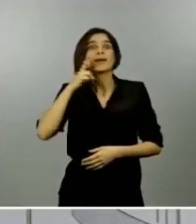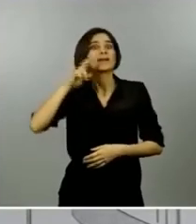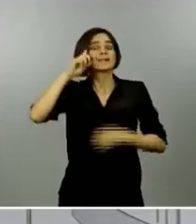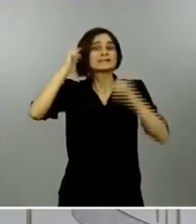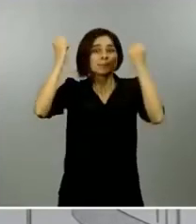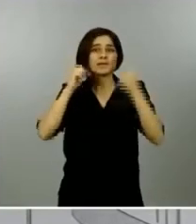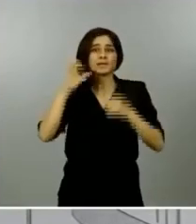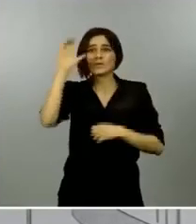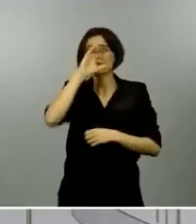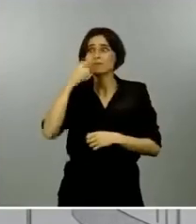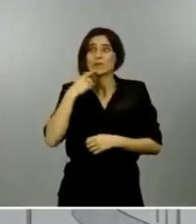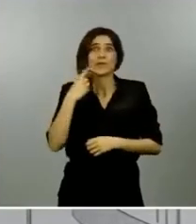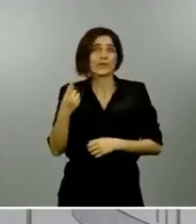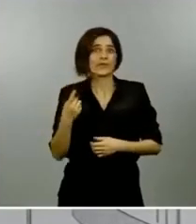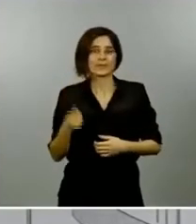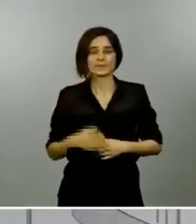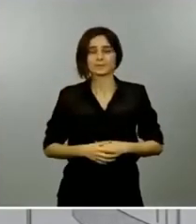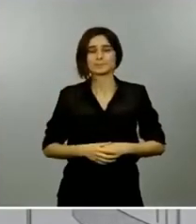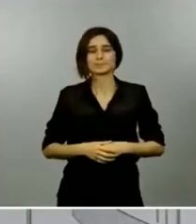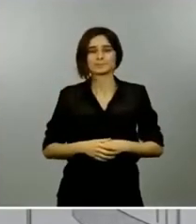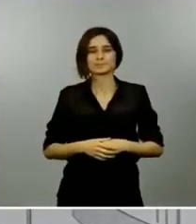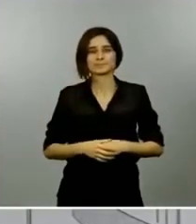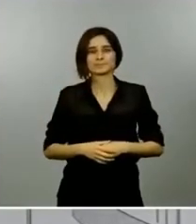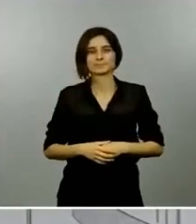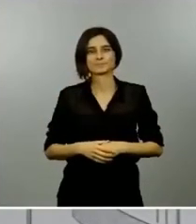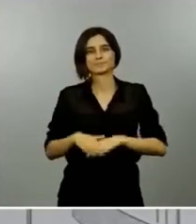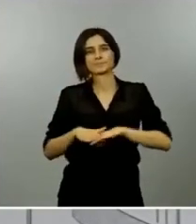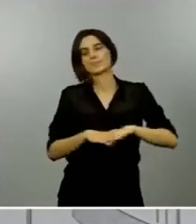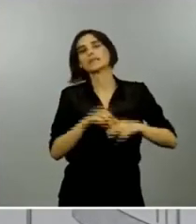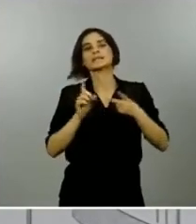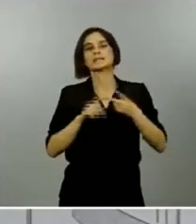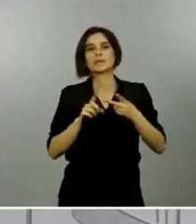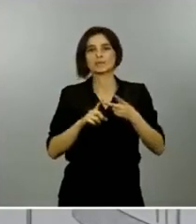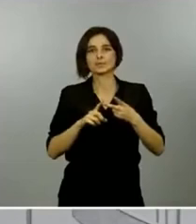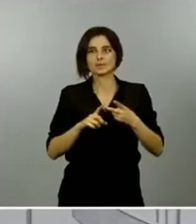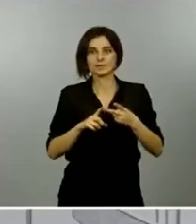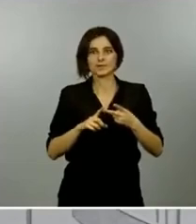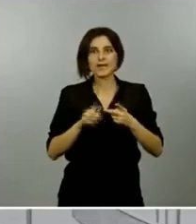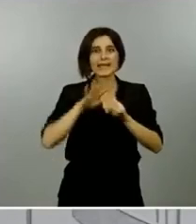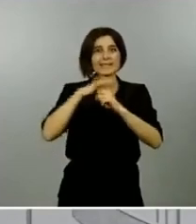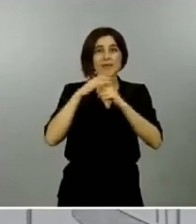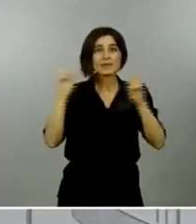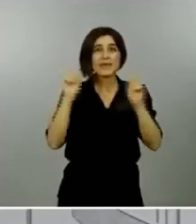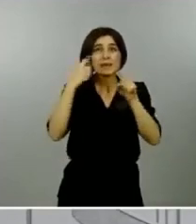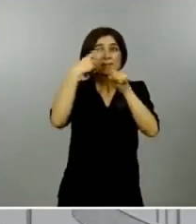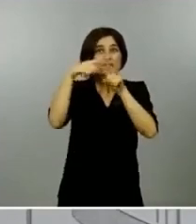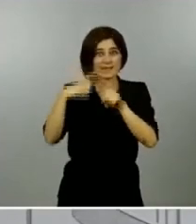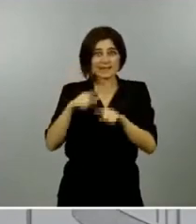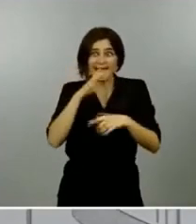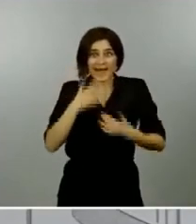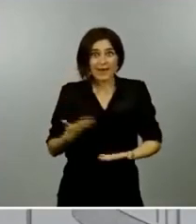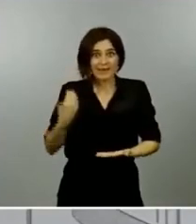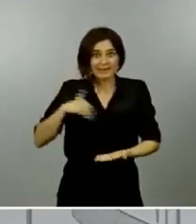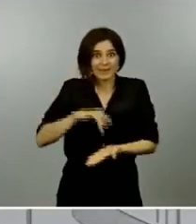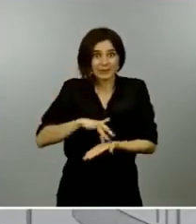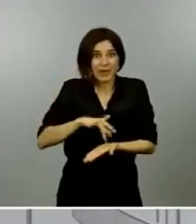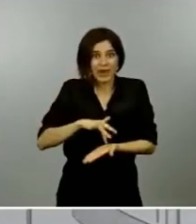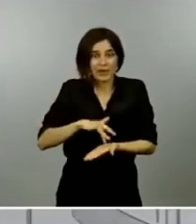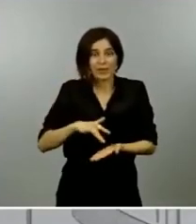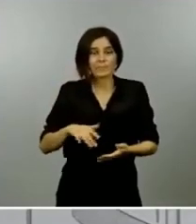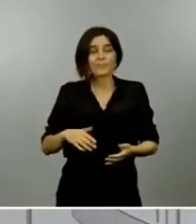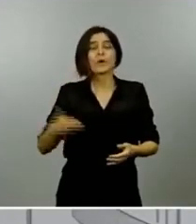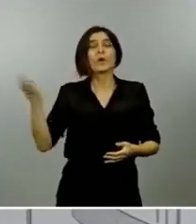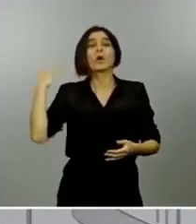segundo lugar ya estamos en distintos estados de alarma hemos empezado con un estado de alarma pues con un